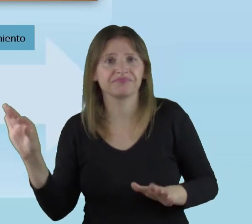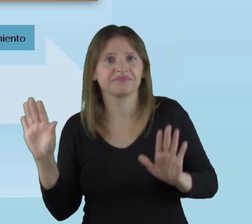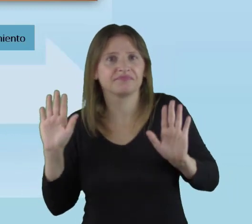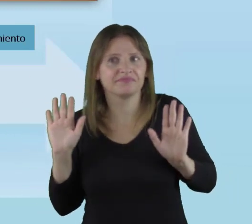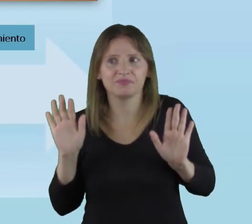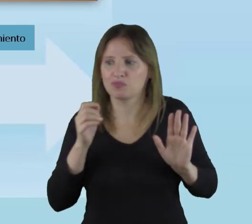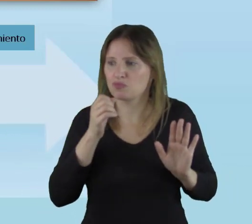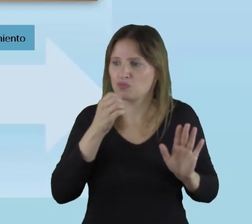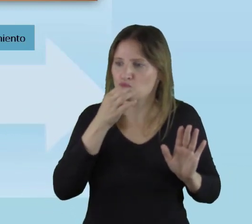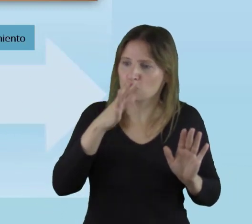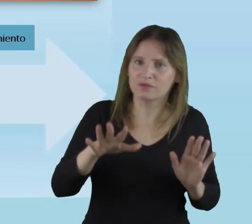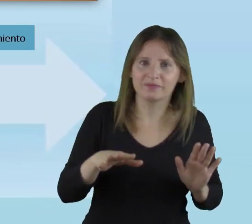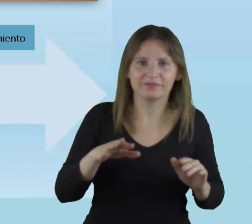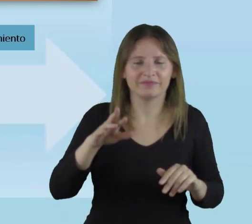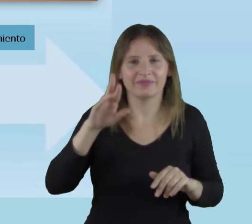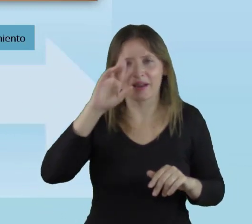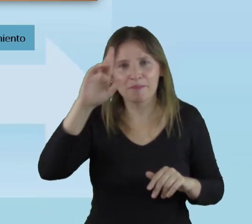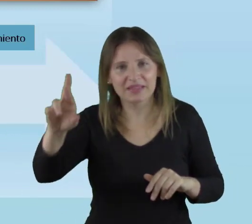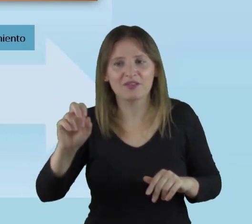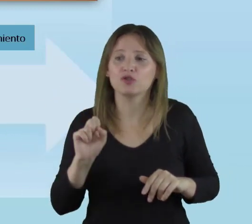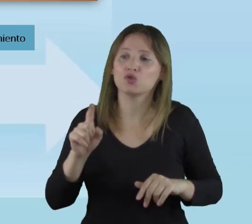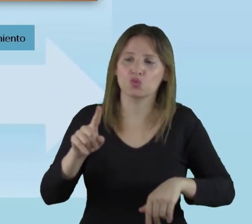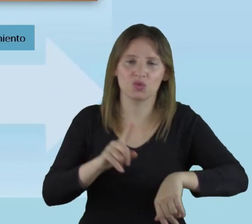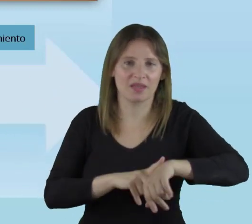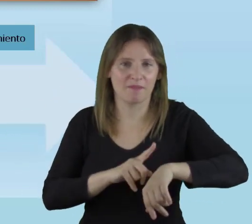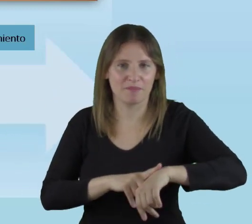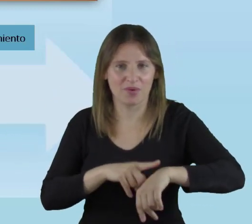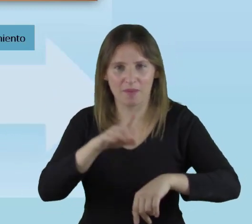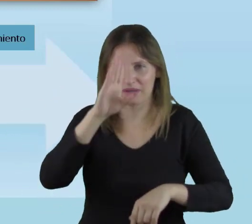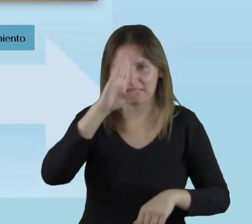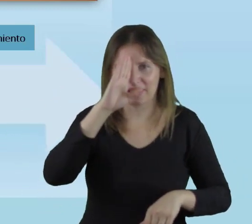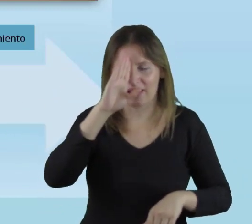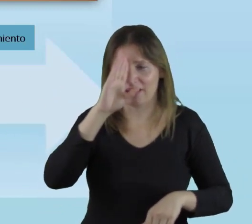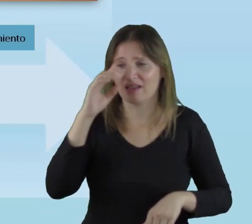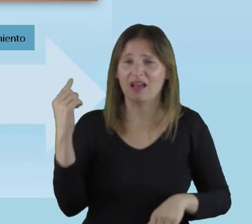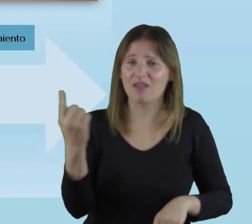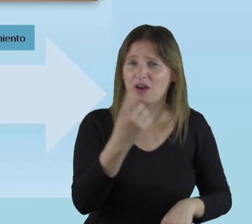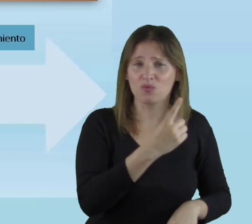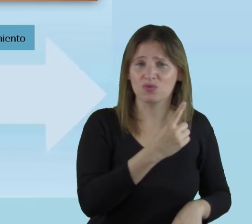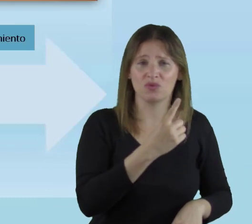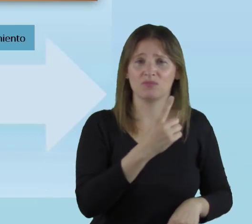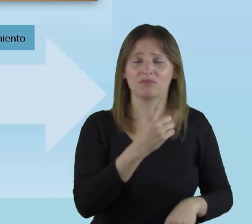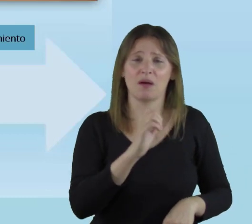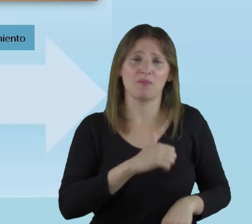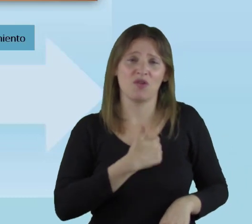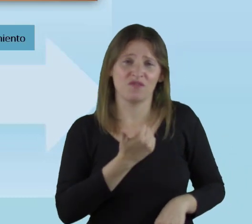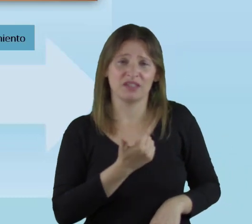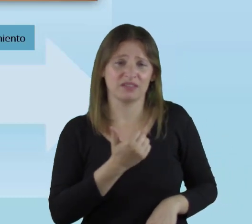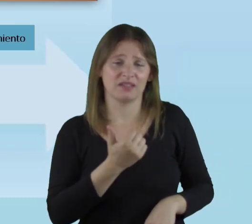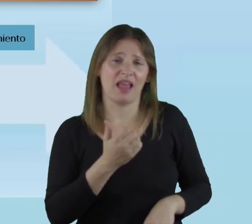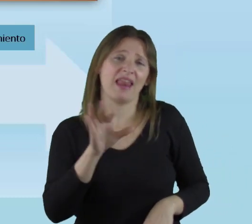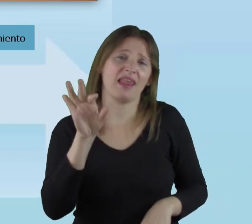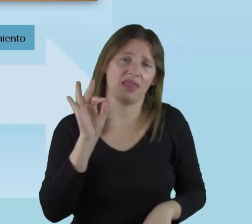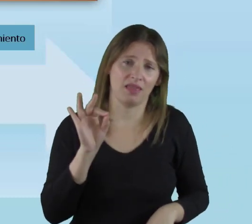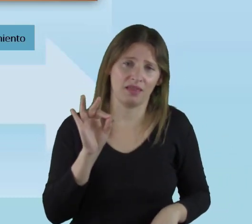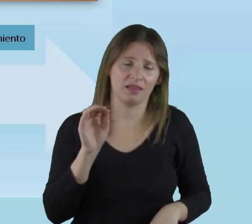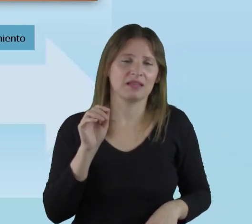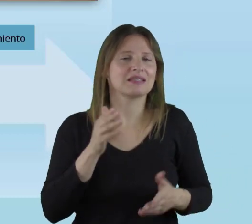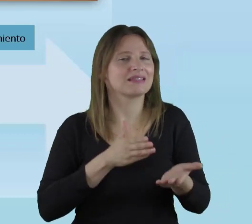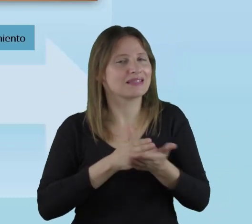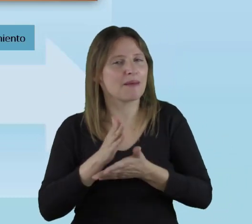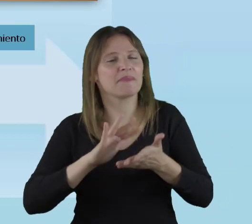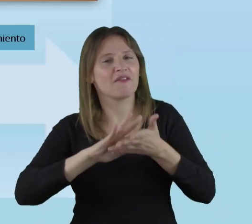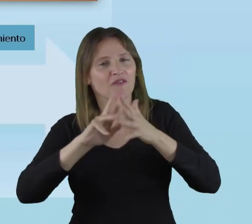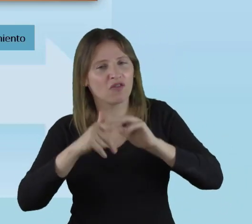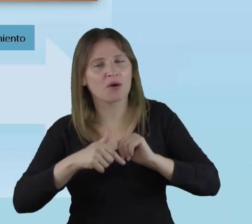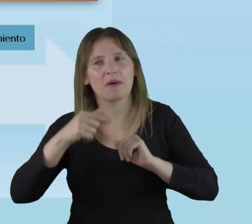uno respetando su estilo, su ritmo de aprendizaje, se apoderará de lo que más le va a ayudar. Pero